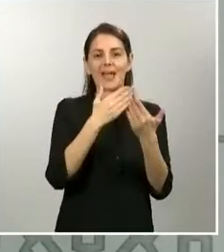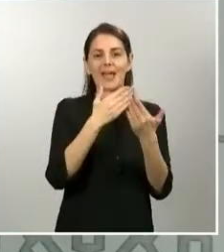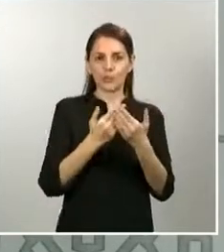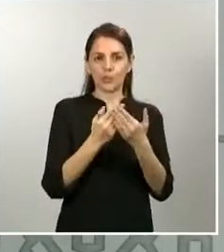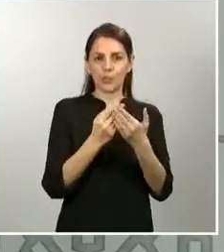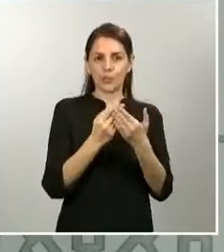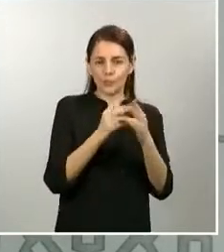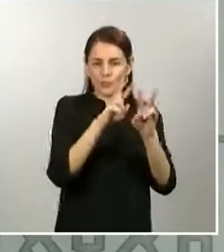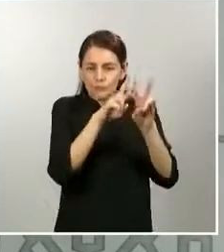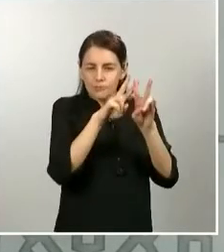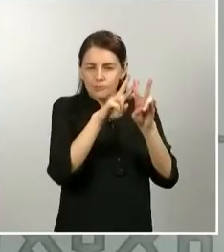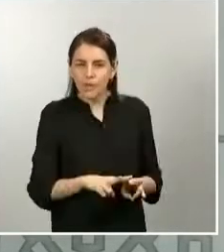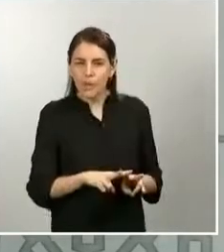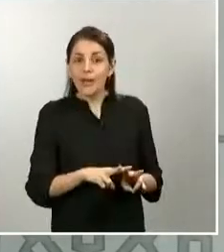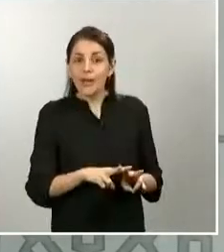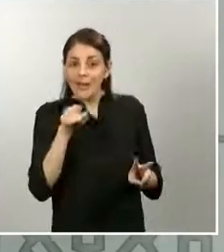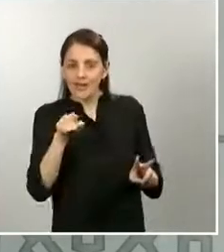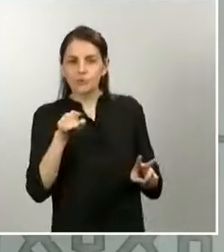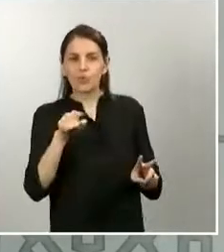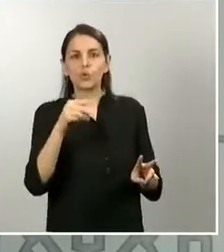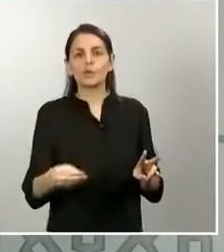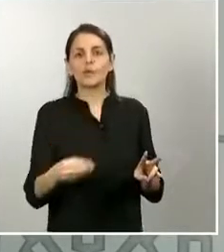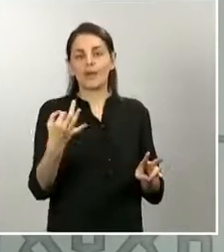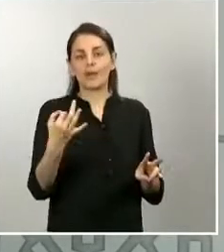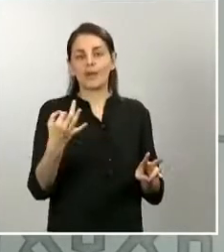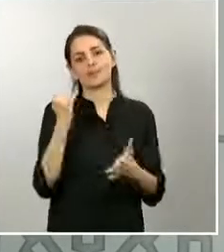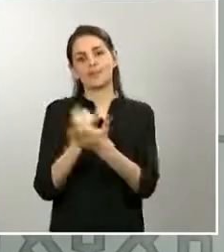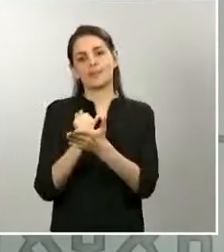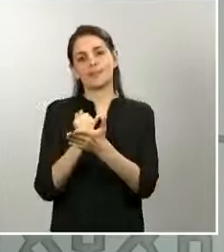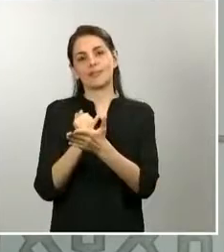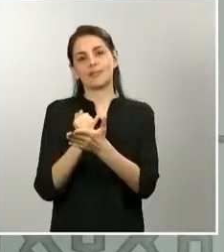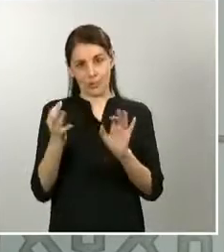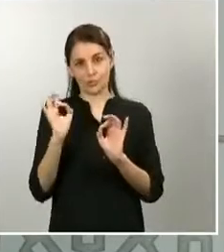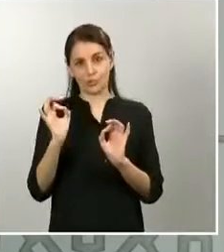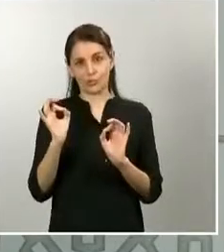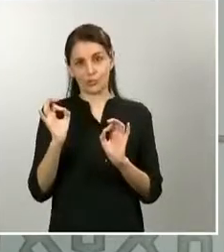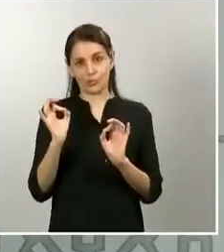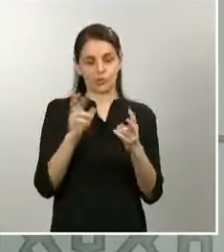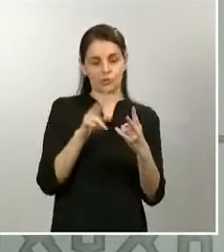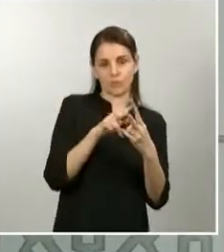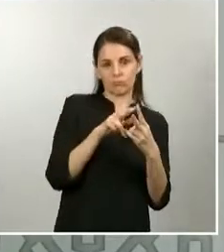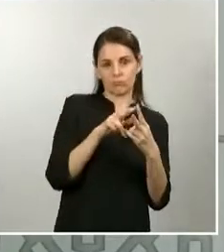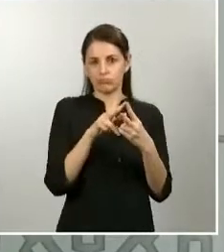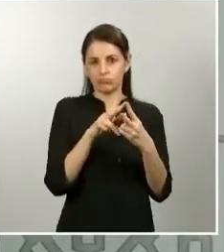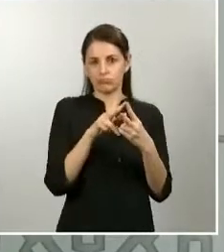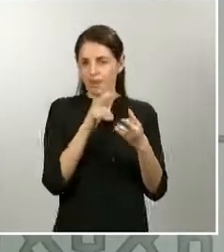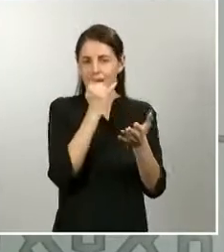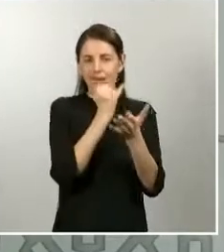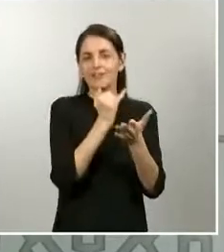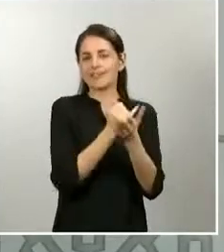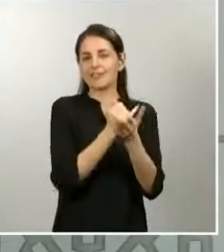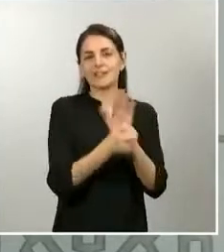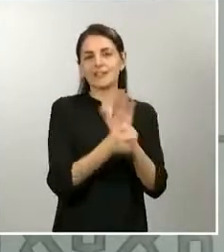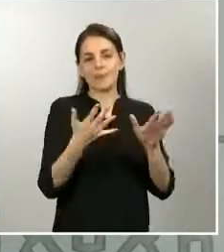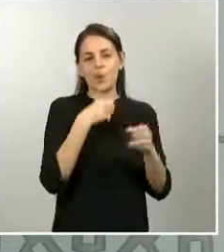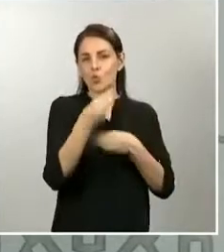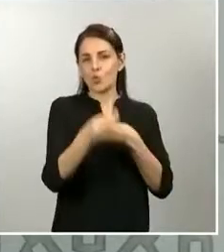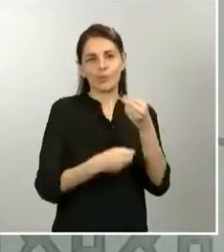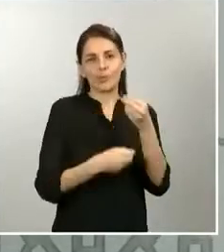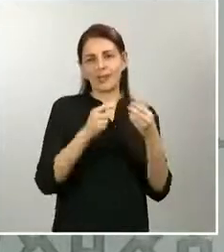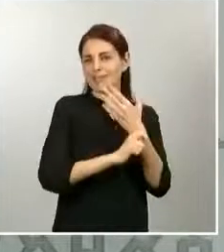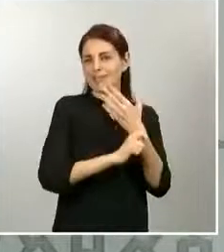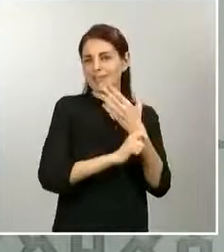estos test rápidos. Entonces, con este doble enfoque vamos a usar los test rápidos tanto en una parte como en otra. Y sobre cómo